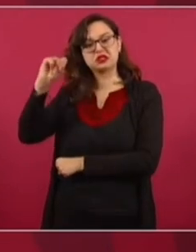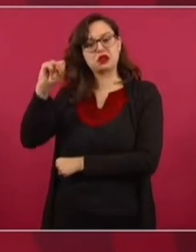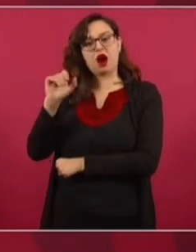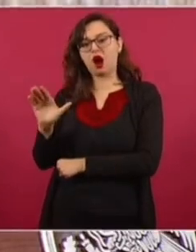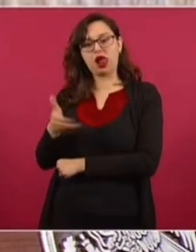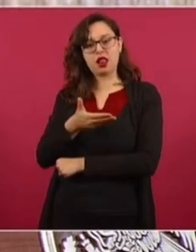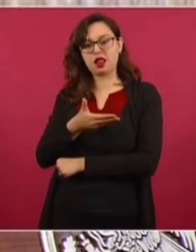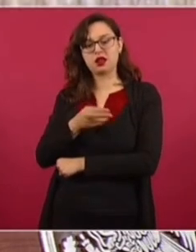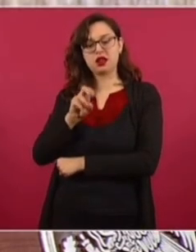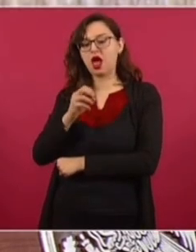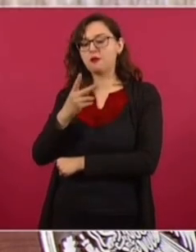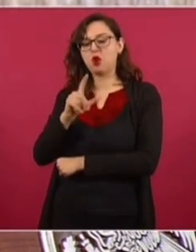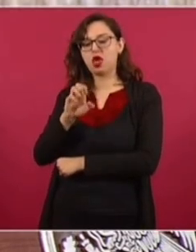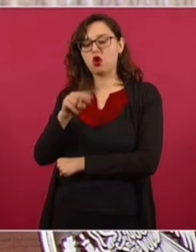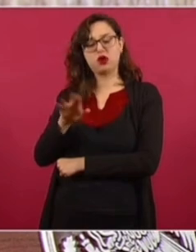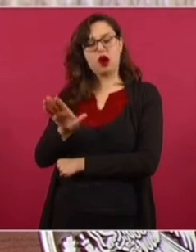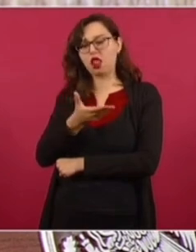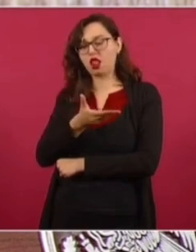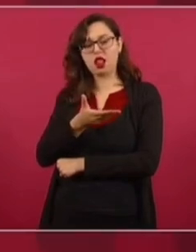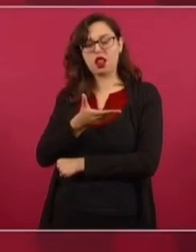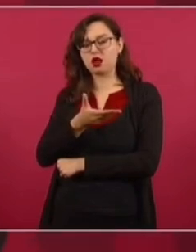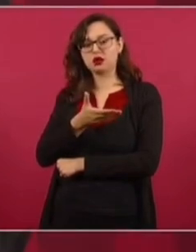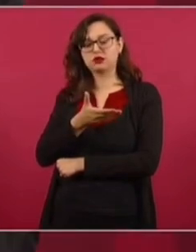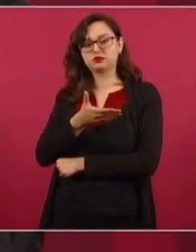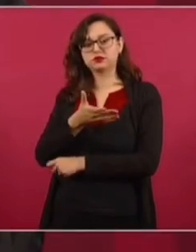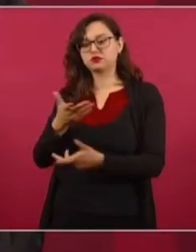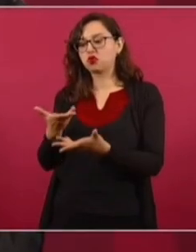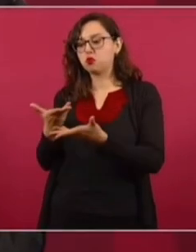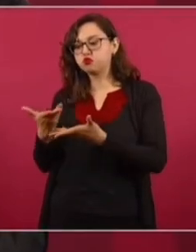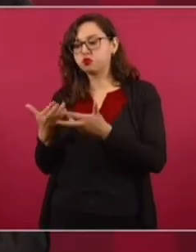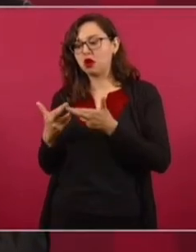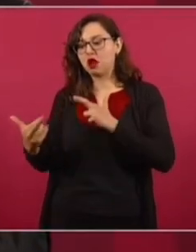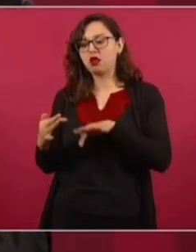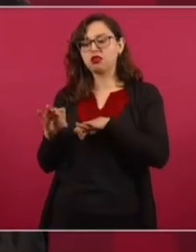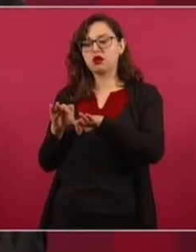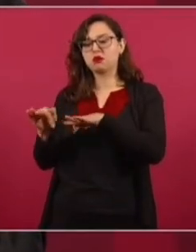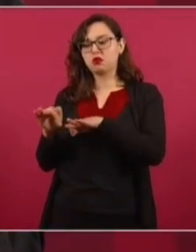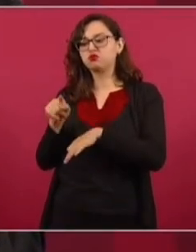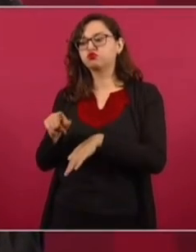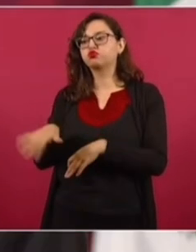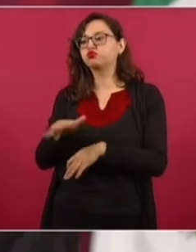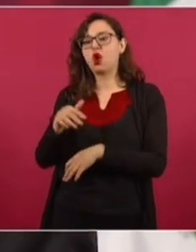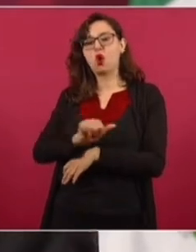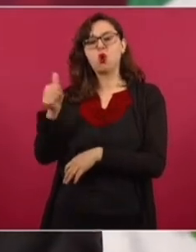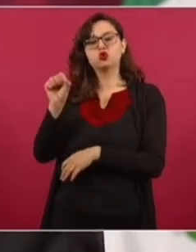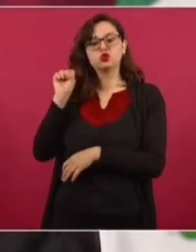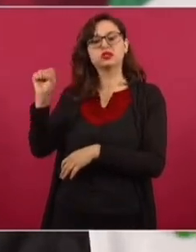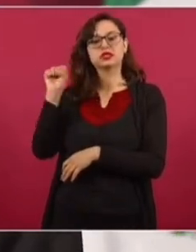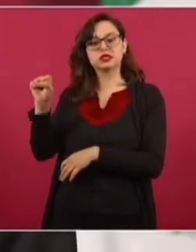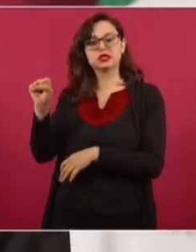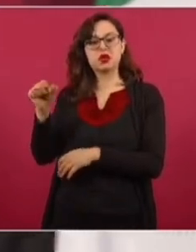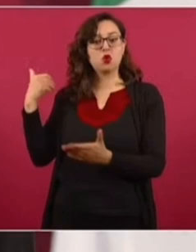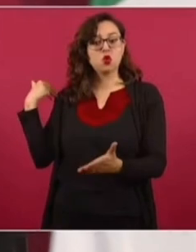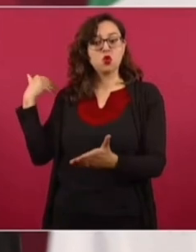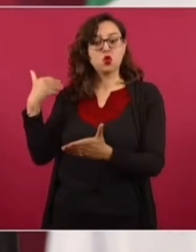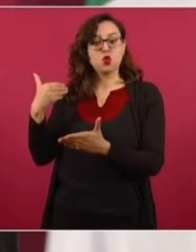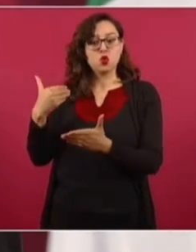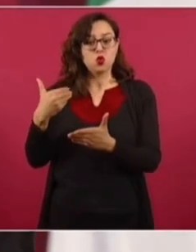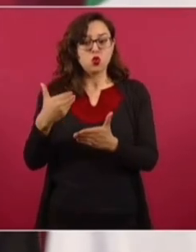encabezado por Napoleón y establecen una relación laboral con otro sindicato y desde entonces, no ahora,